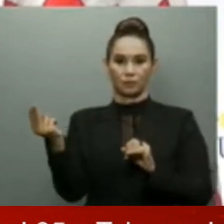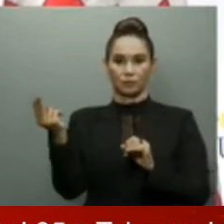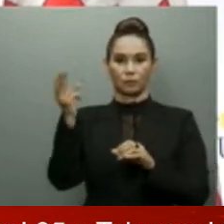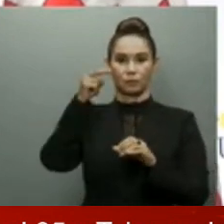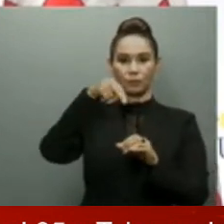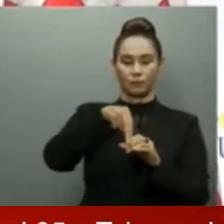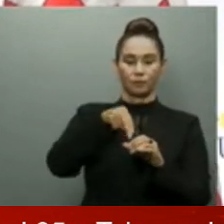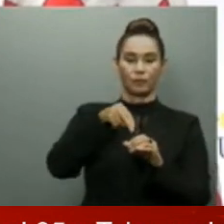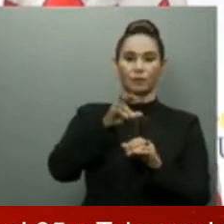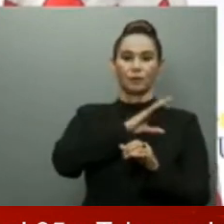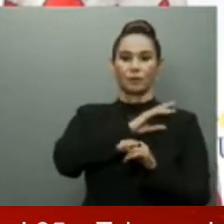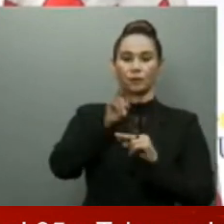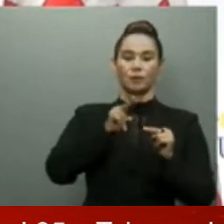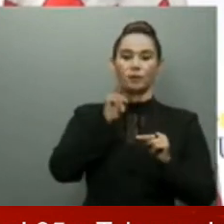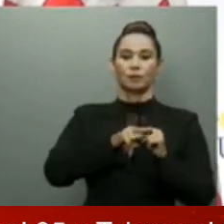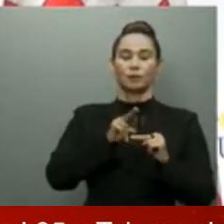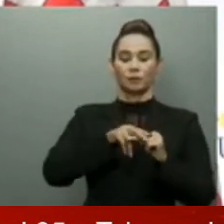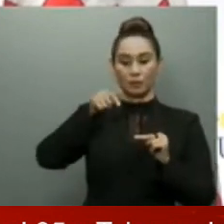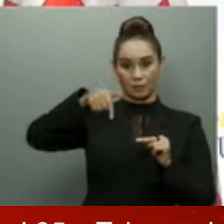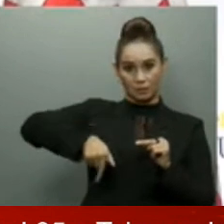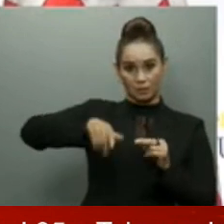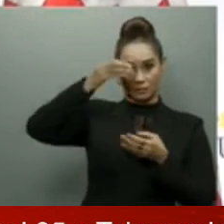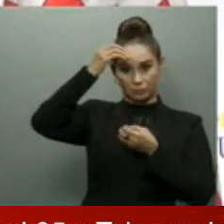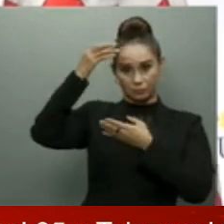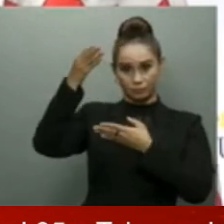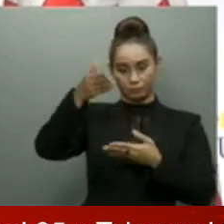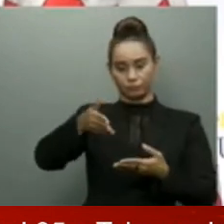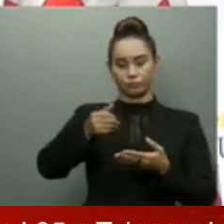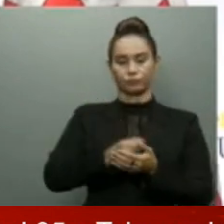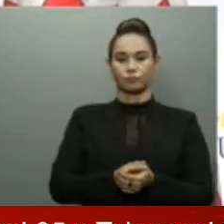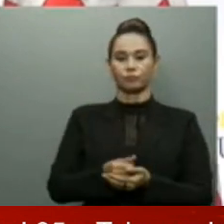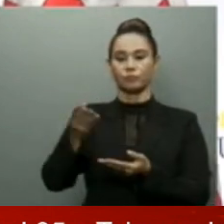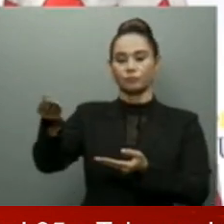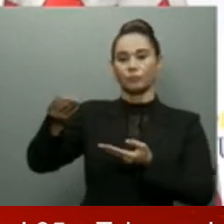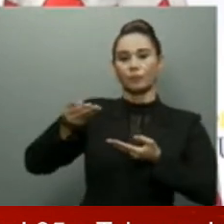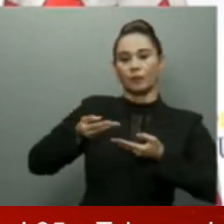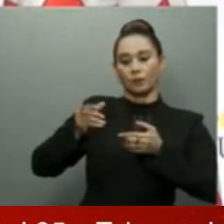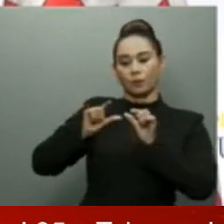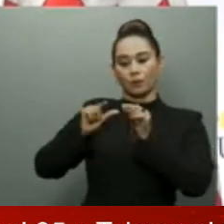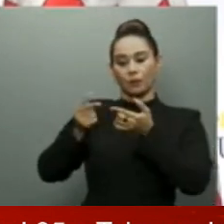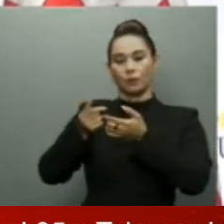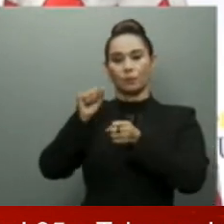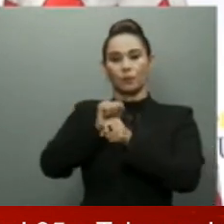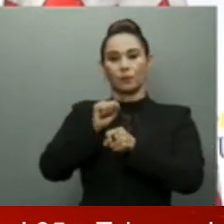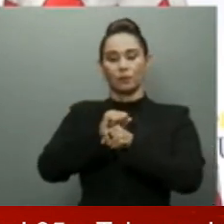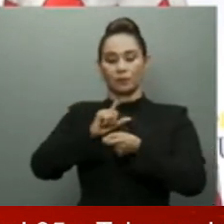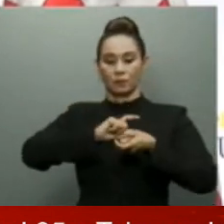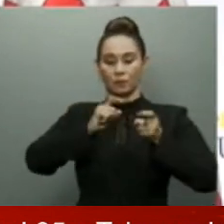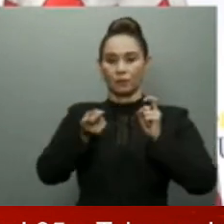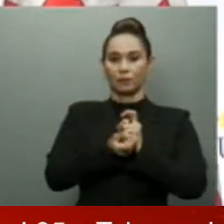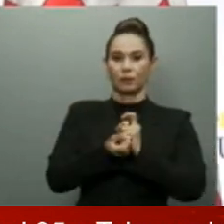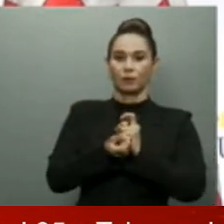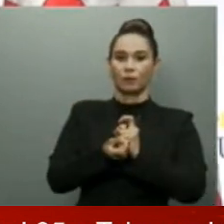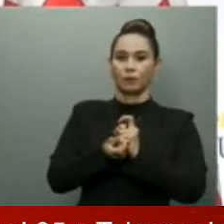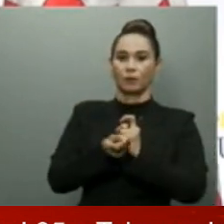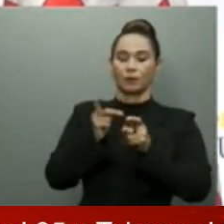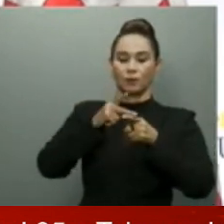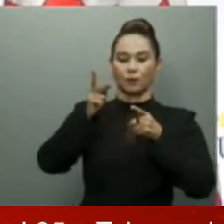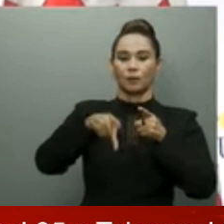escenario de informo que hemos recibido por parte del Grupo de Trabajo para la transformación y profesionalización de la Policía Nacional,